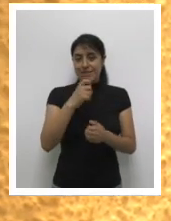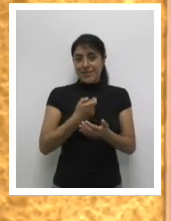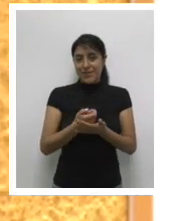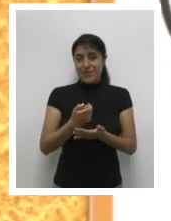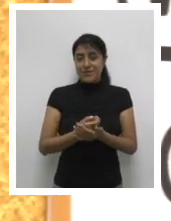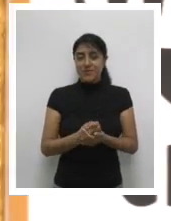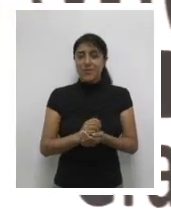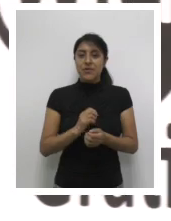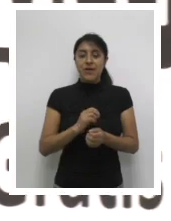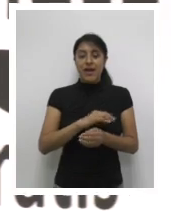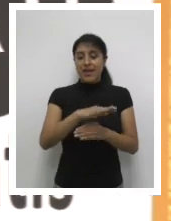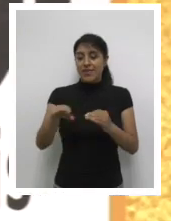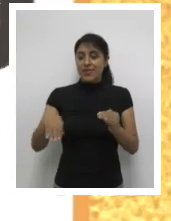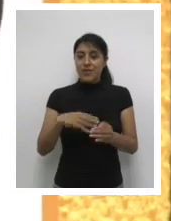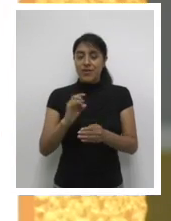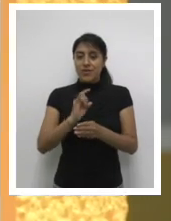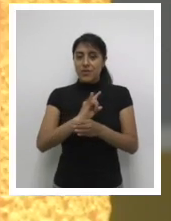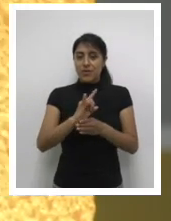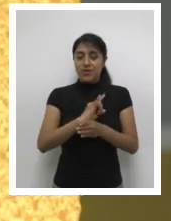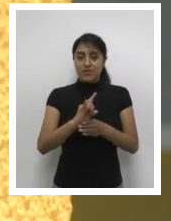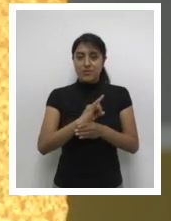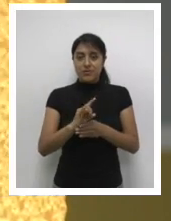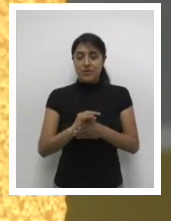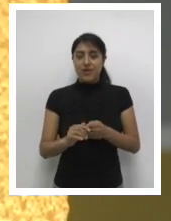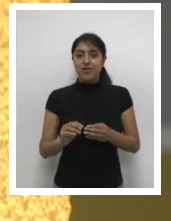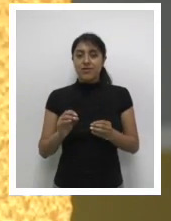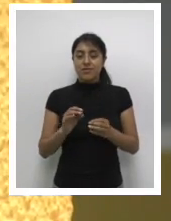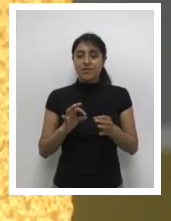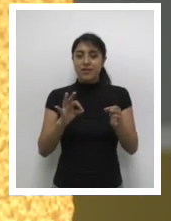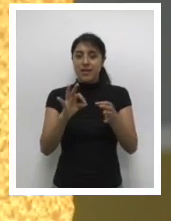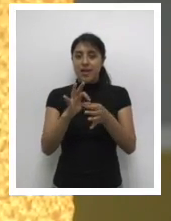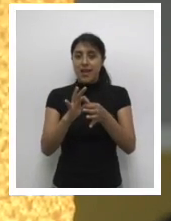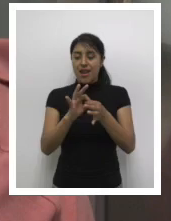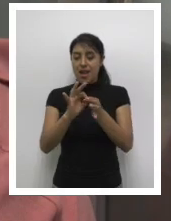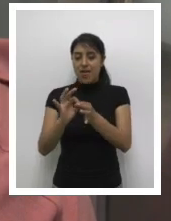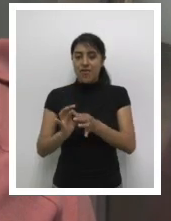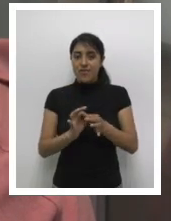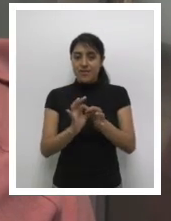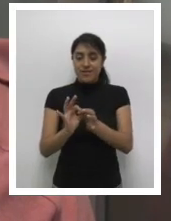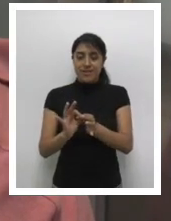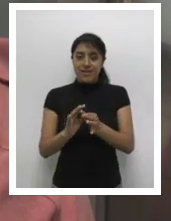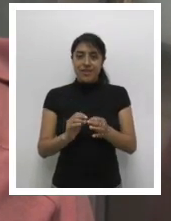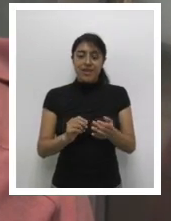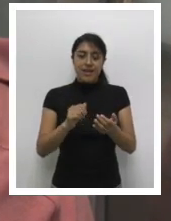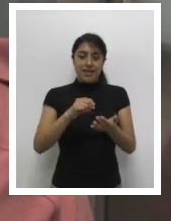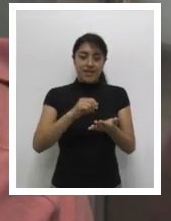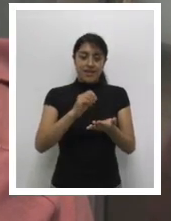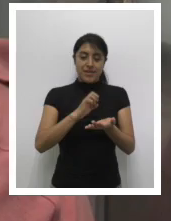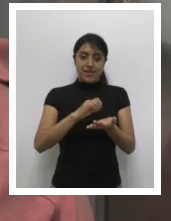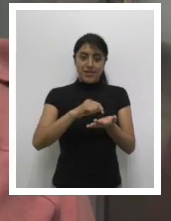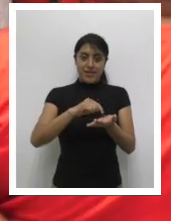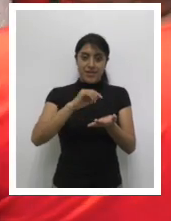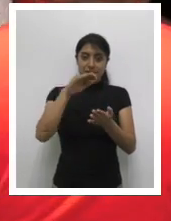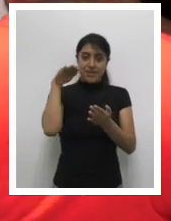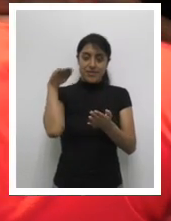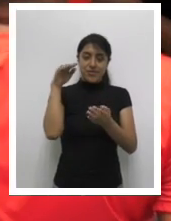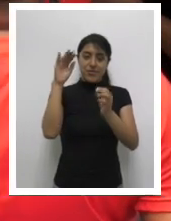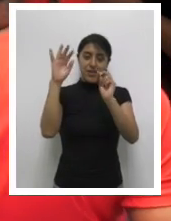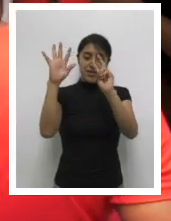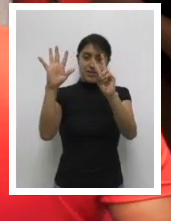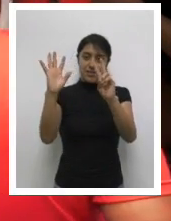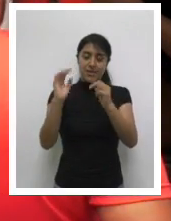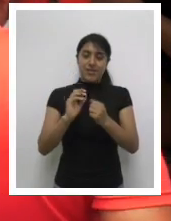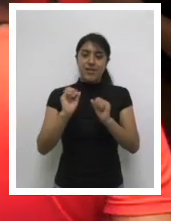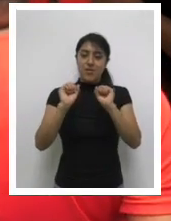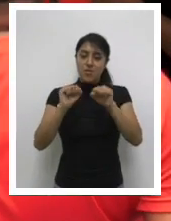Roosevelt 13-46, zona 7 de la ciudad capital. Ahora, quienes realicen sus trámites en dicha sede podrán conectarse